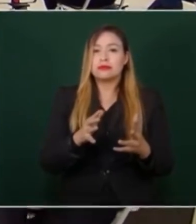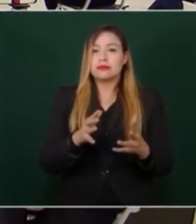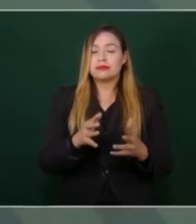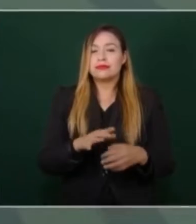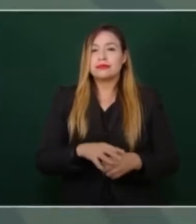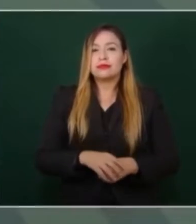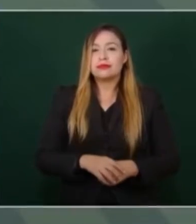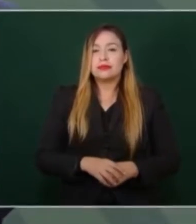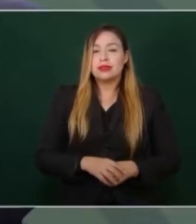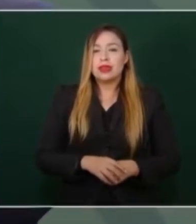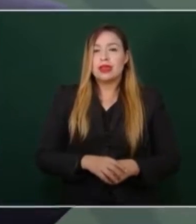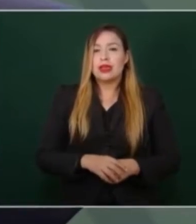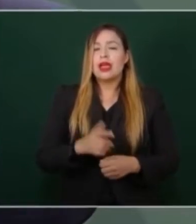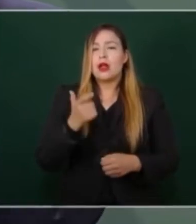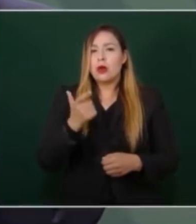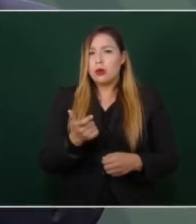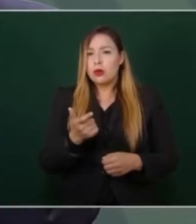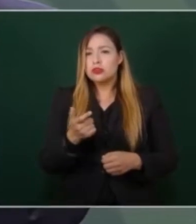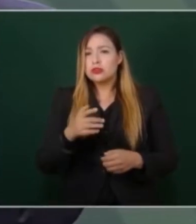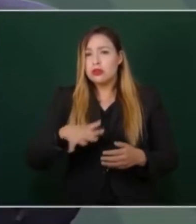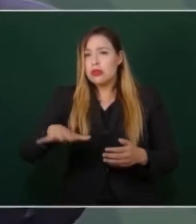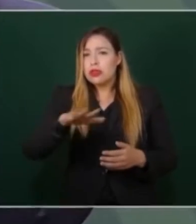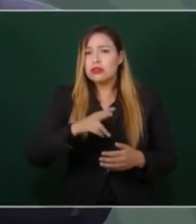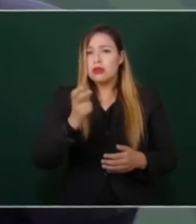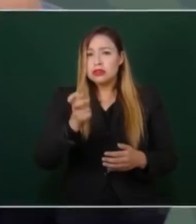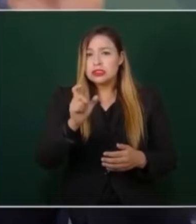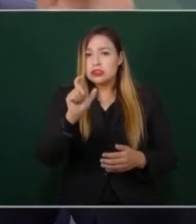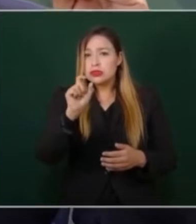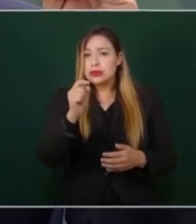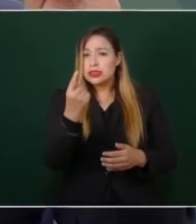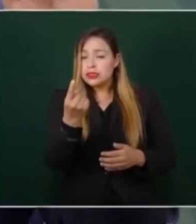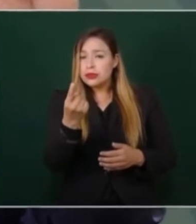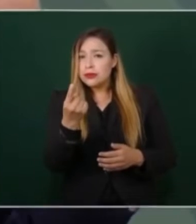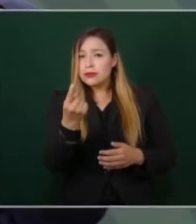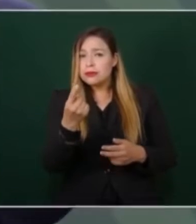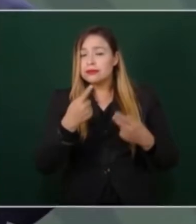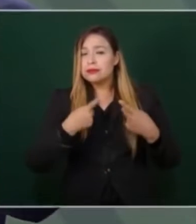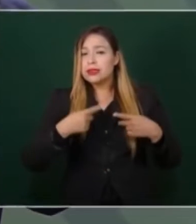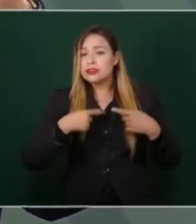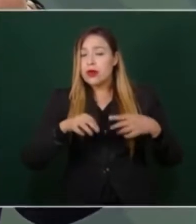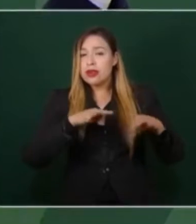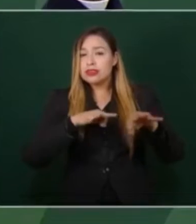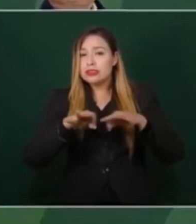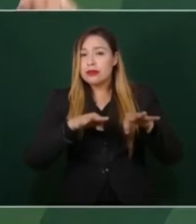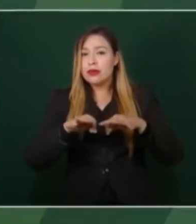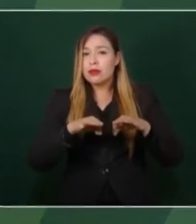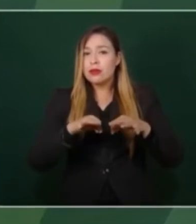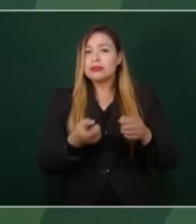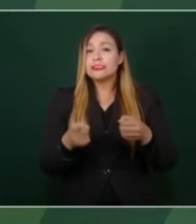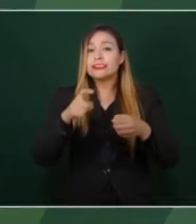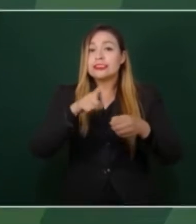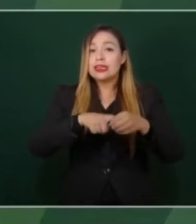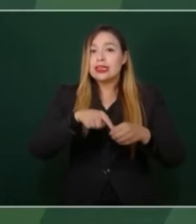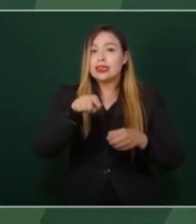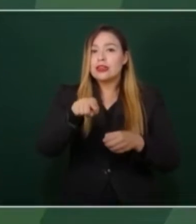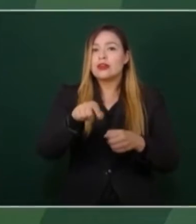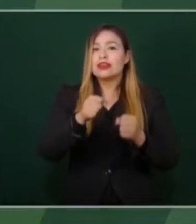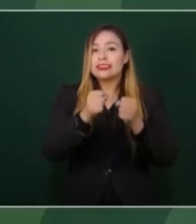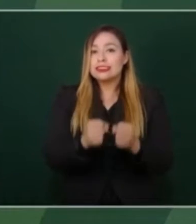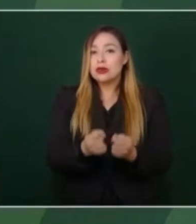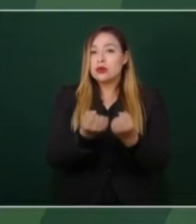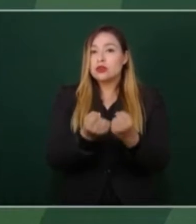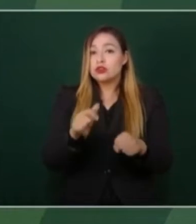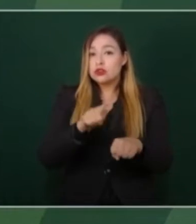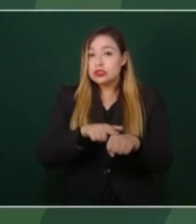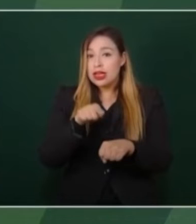ingresos de esos 21 millones de trabajadores inscritos al Seguro Social es de